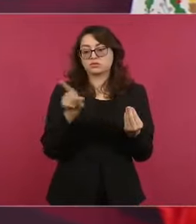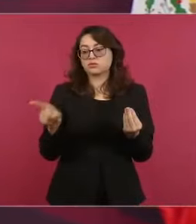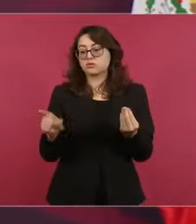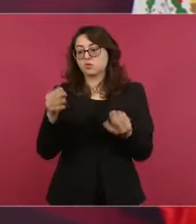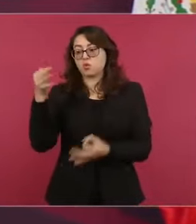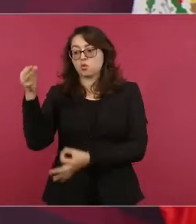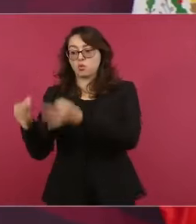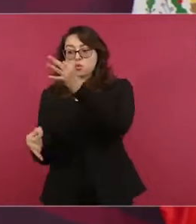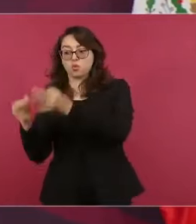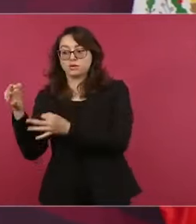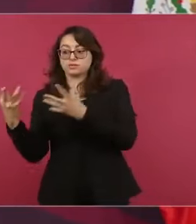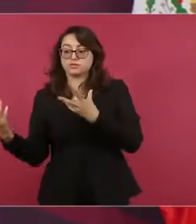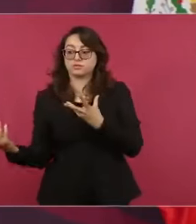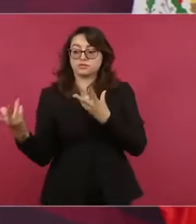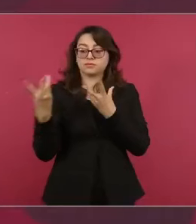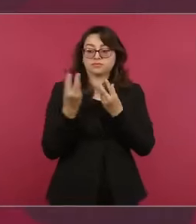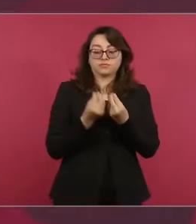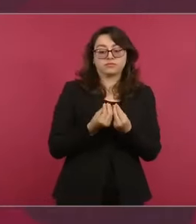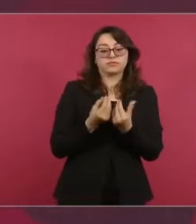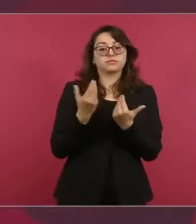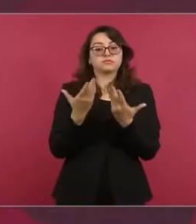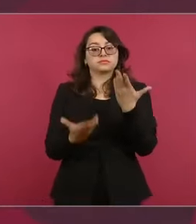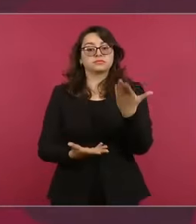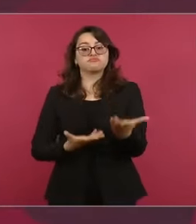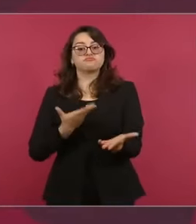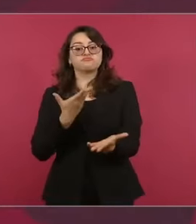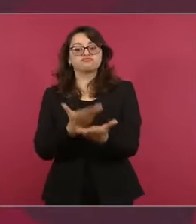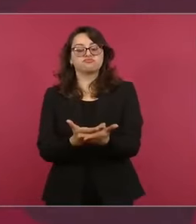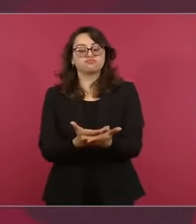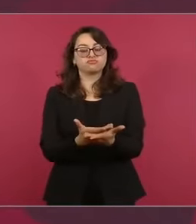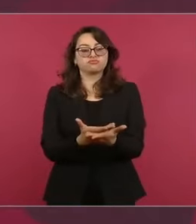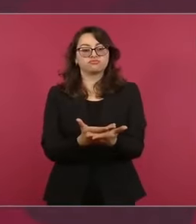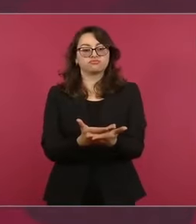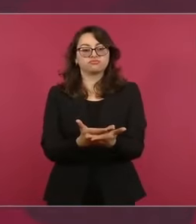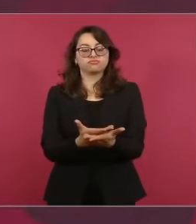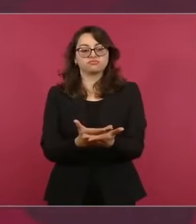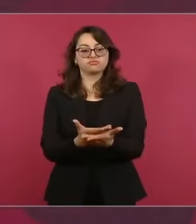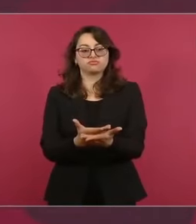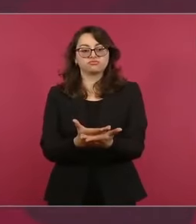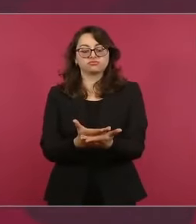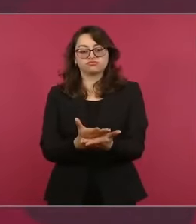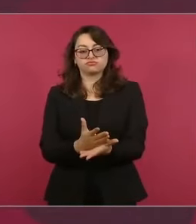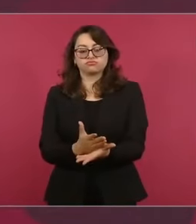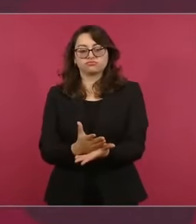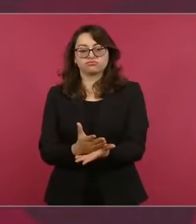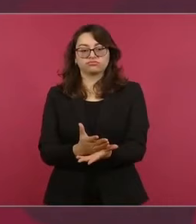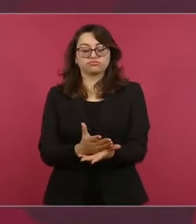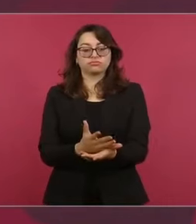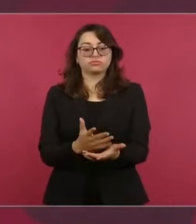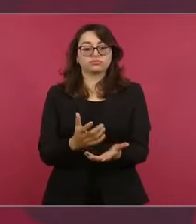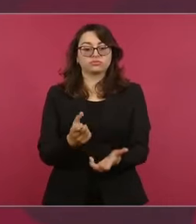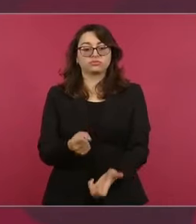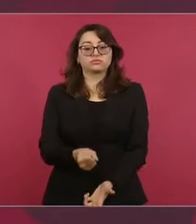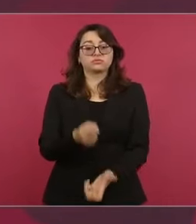legisladores de la oposición un recurso para